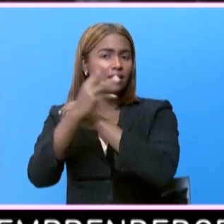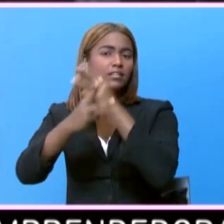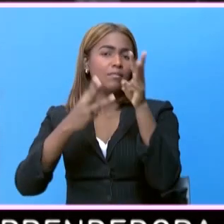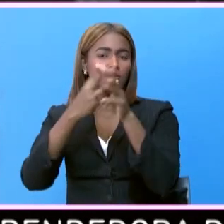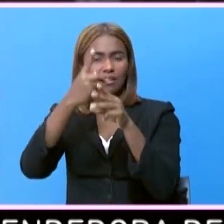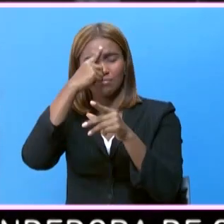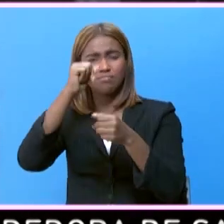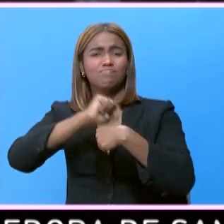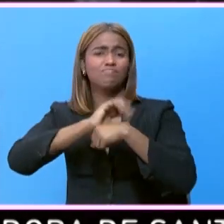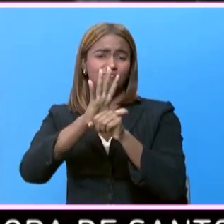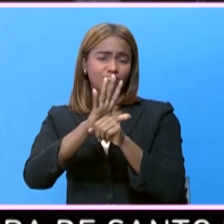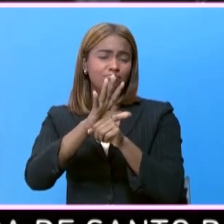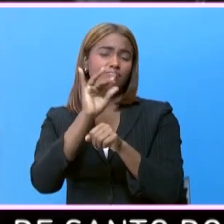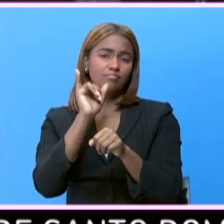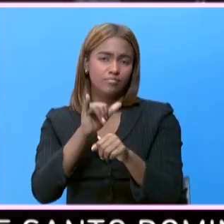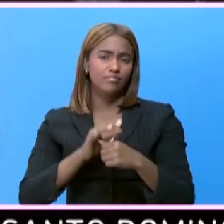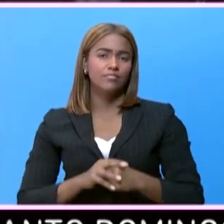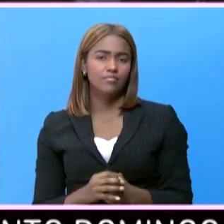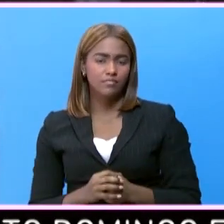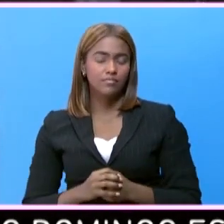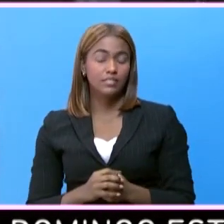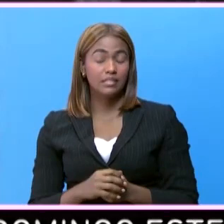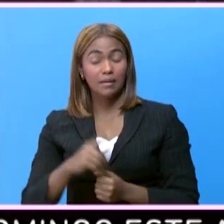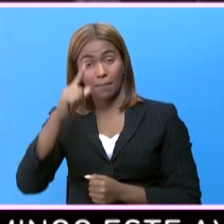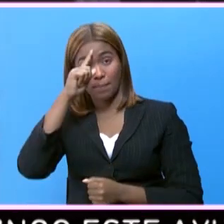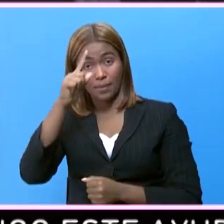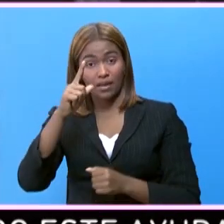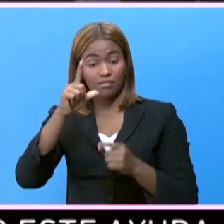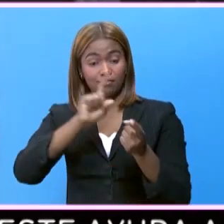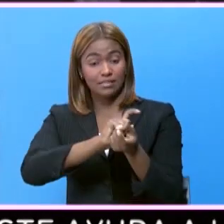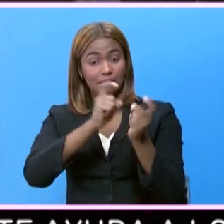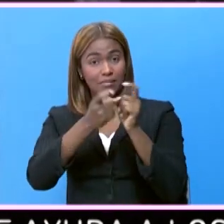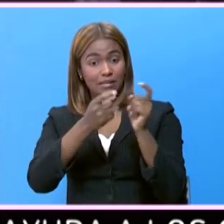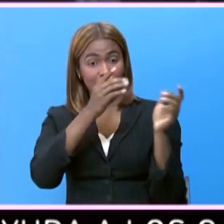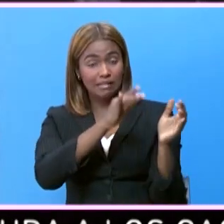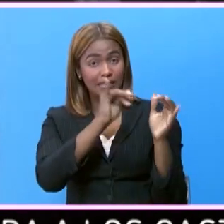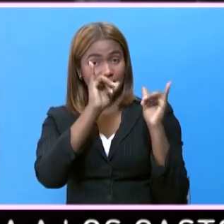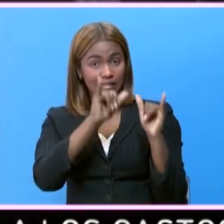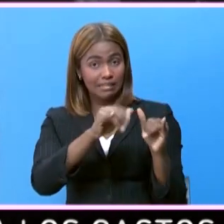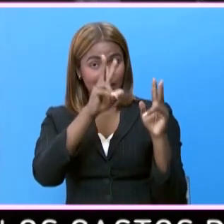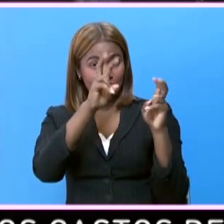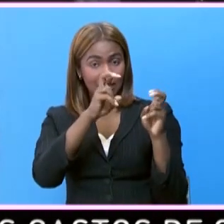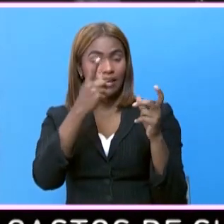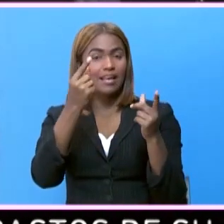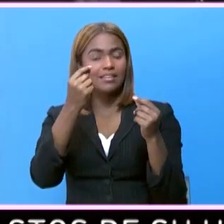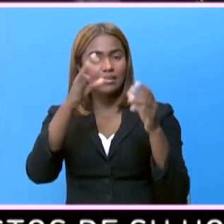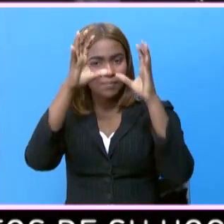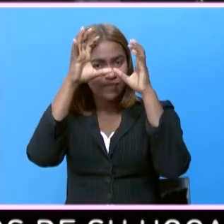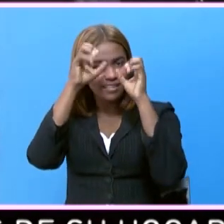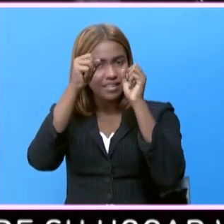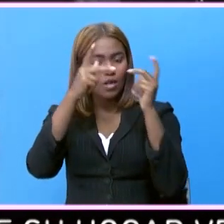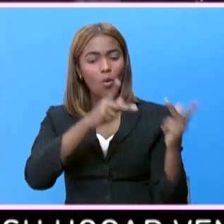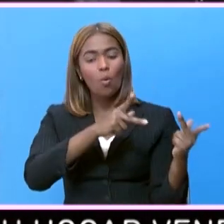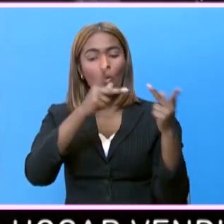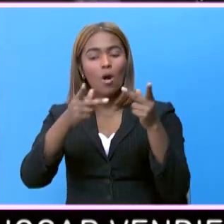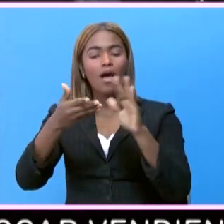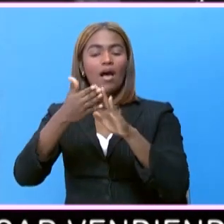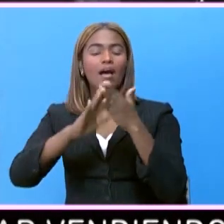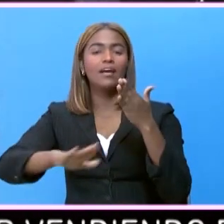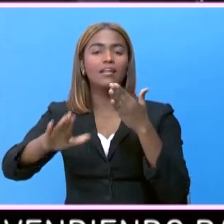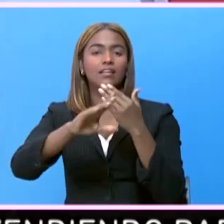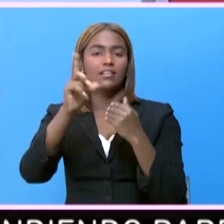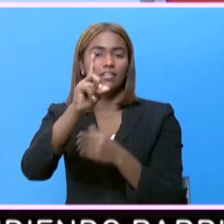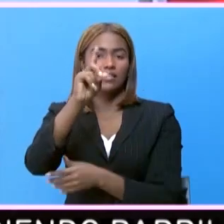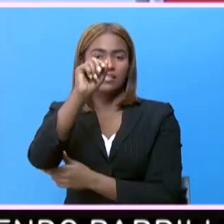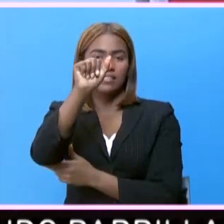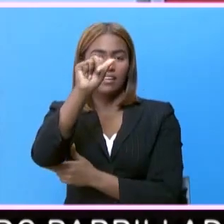pandemia COVID-19. Pero saliendo de ese lugar, el presidente se dirigió a este municipio de